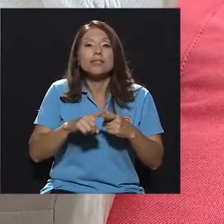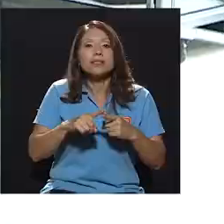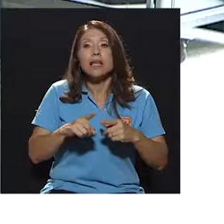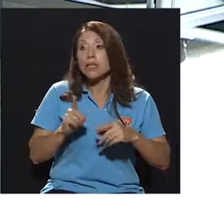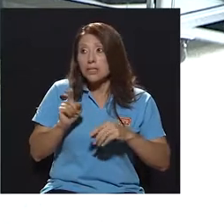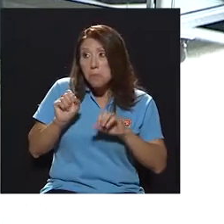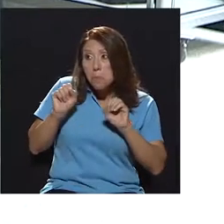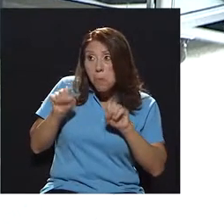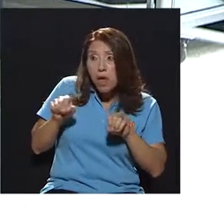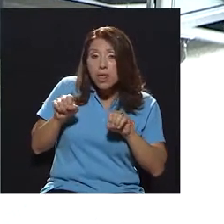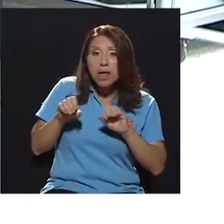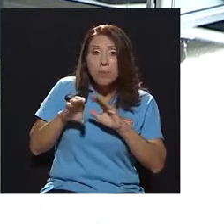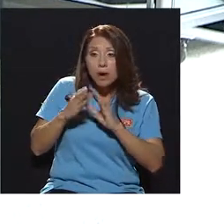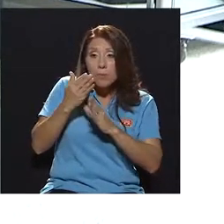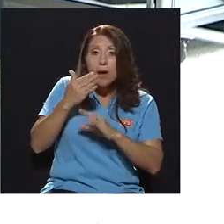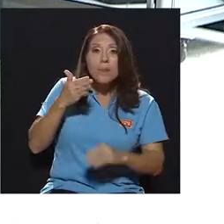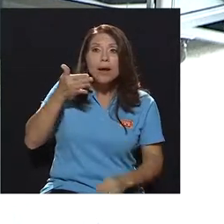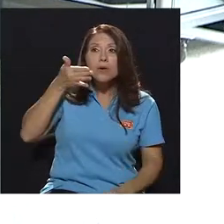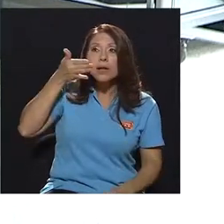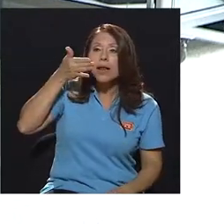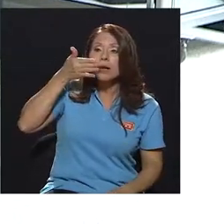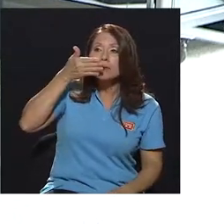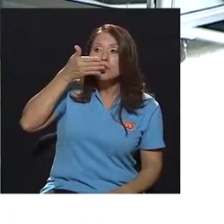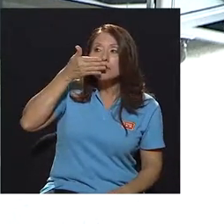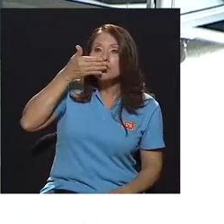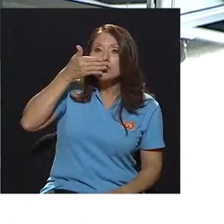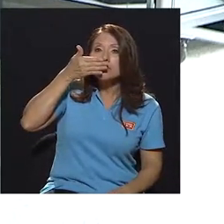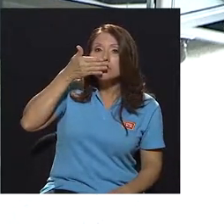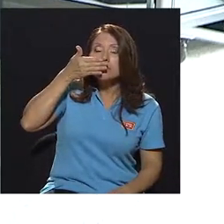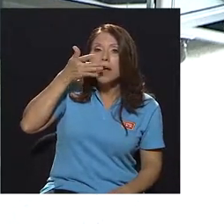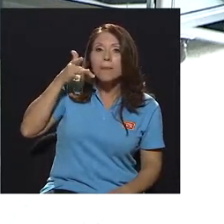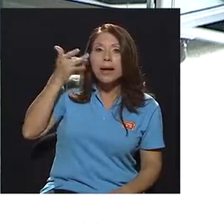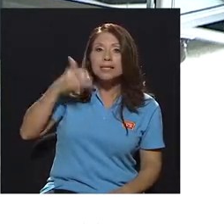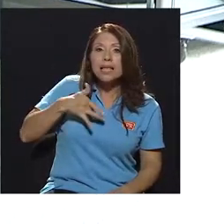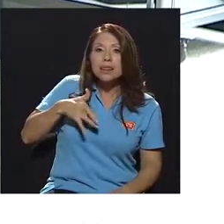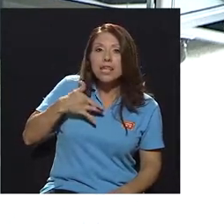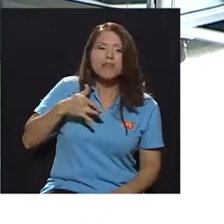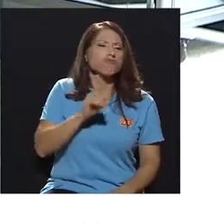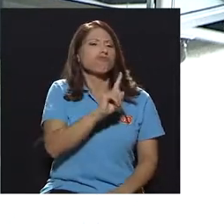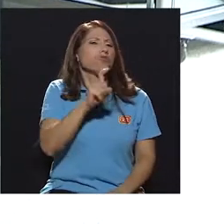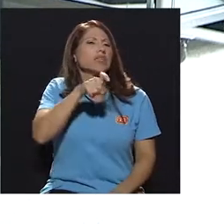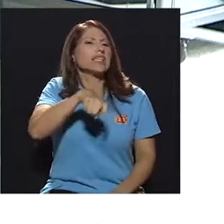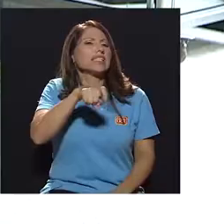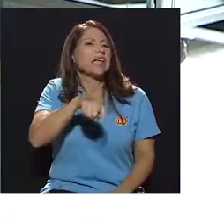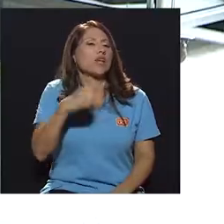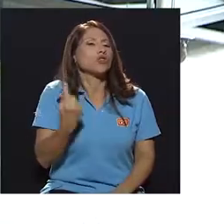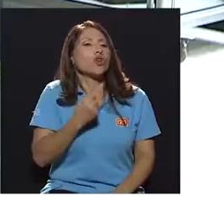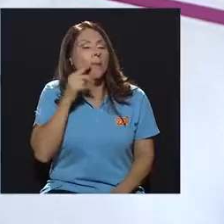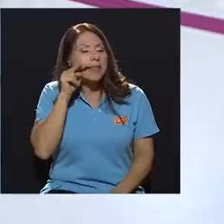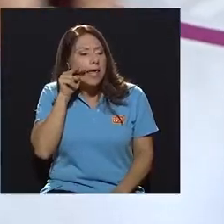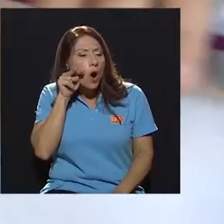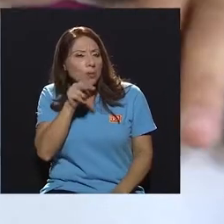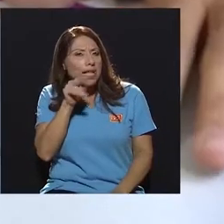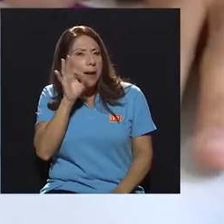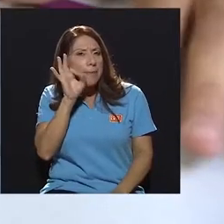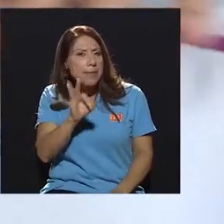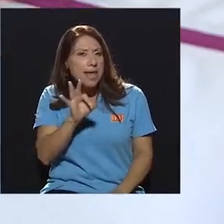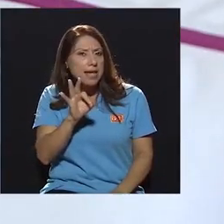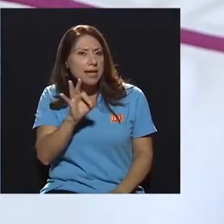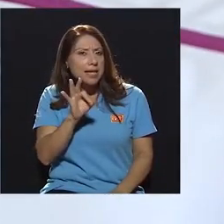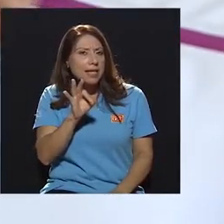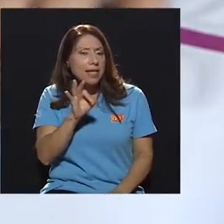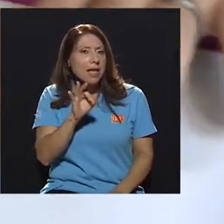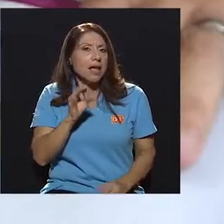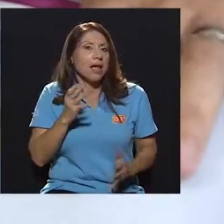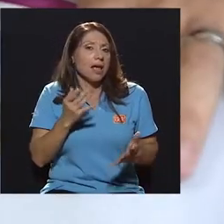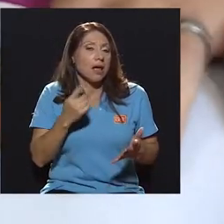Perdón, ¿conviene ponerle la mano en la nariz para sentir el aliento? No es necesario. Solamente como observar bien si la